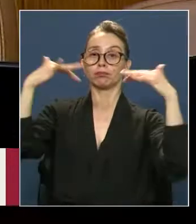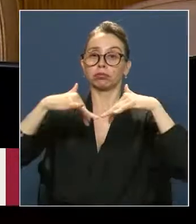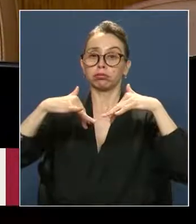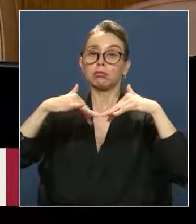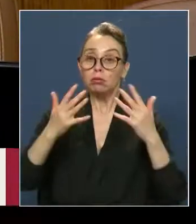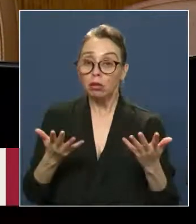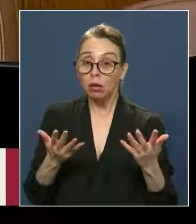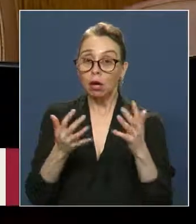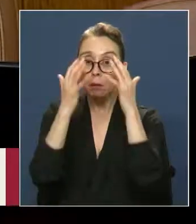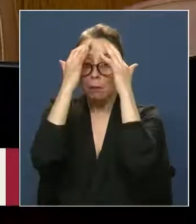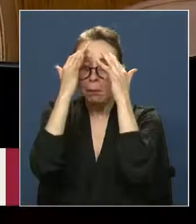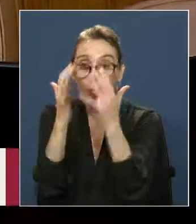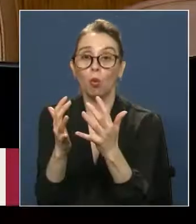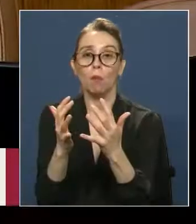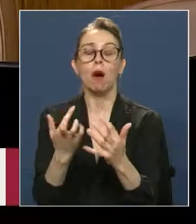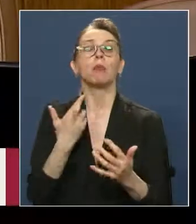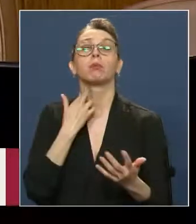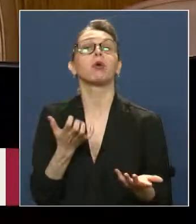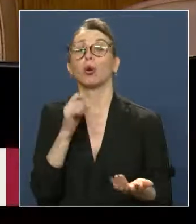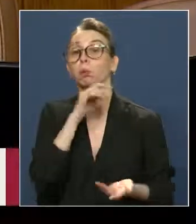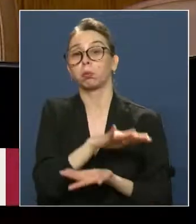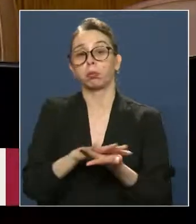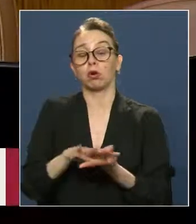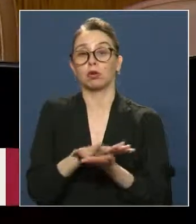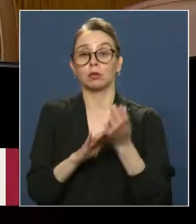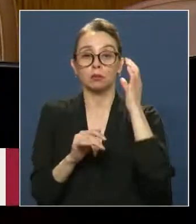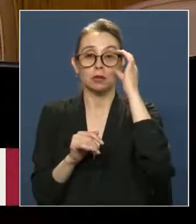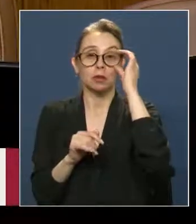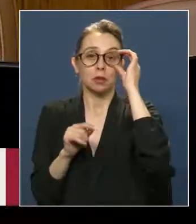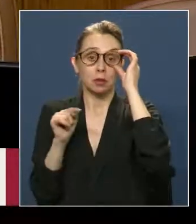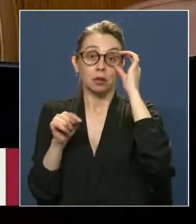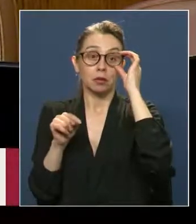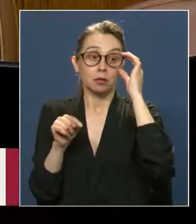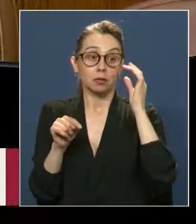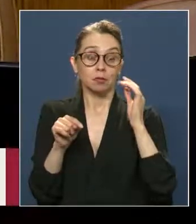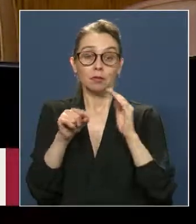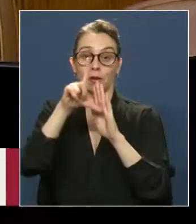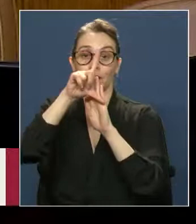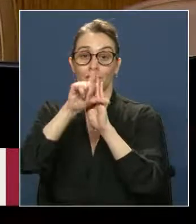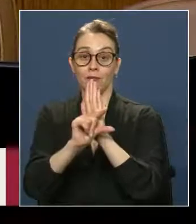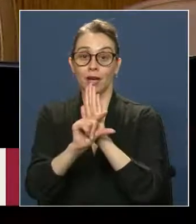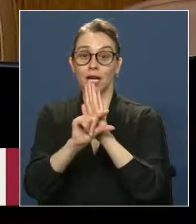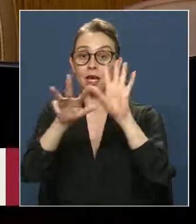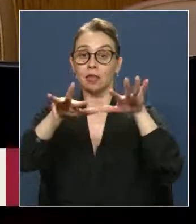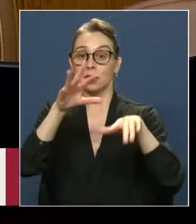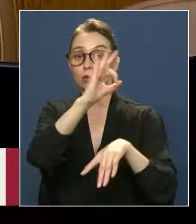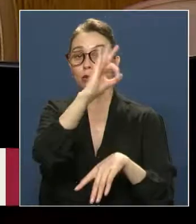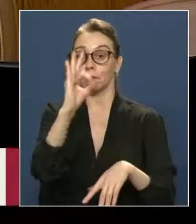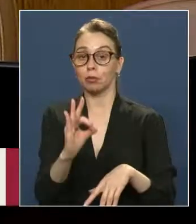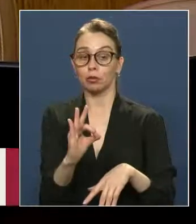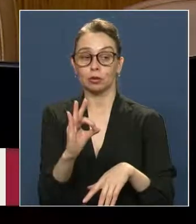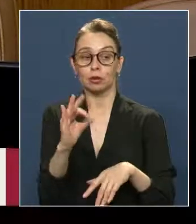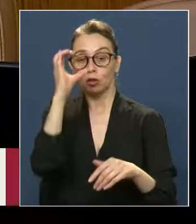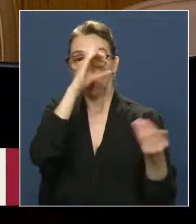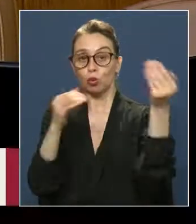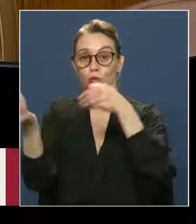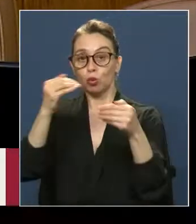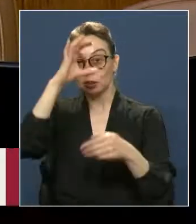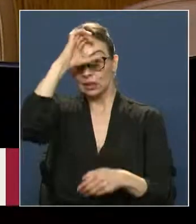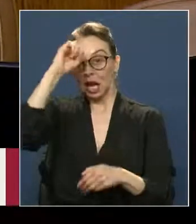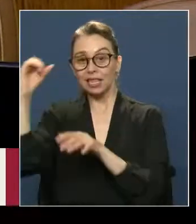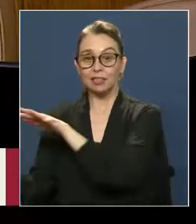tenemos que preocuparnos. ¿Precubarnos por qué? Porque, por ejemplo, se viene una baja del 19% de turistas